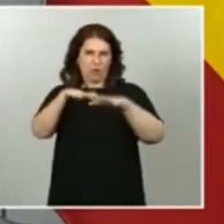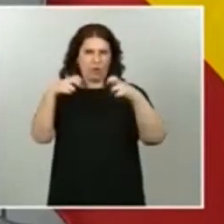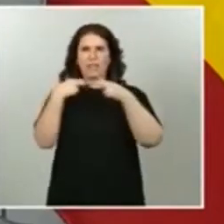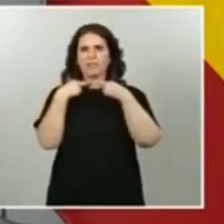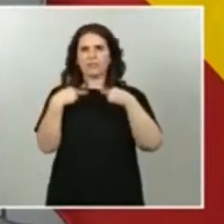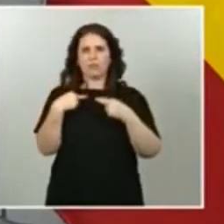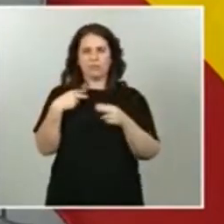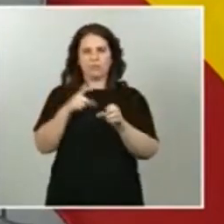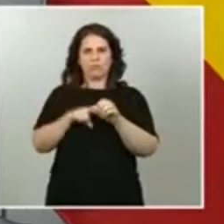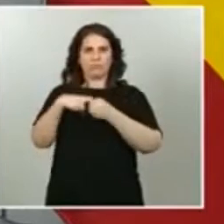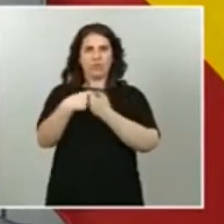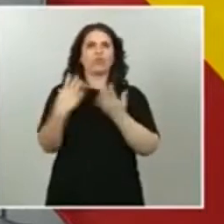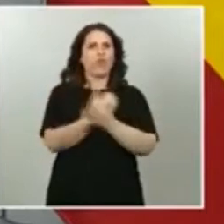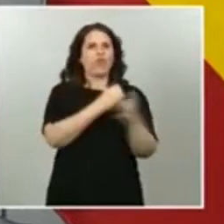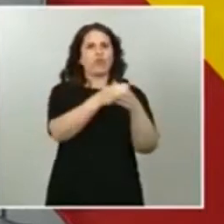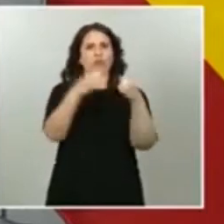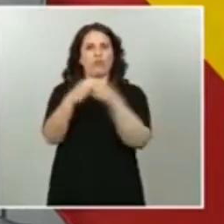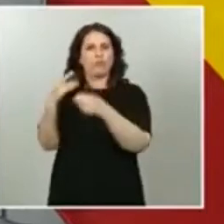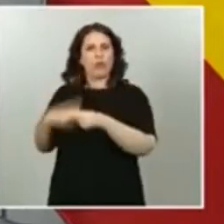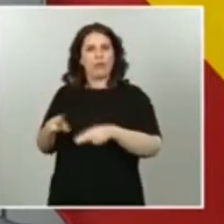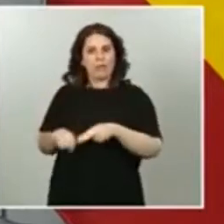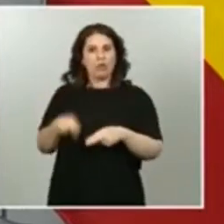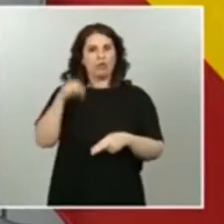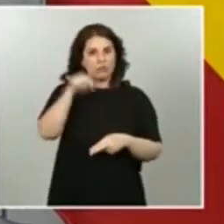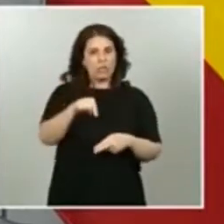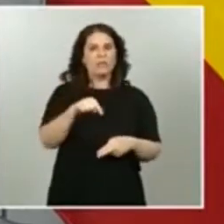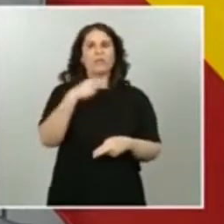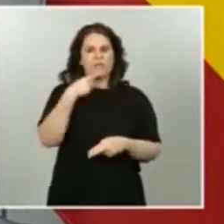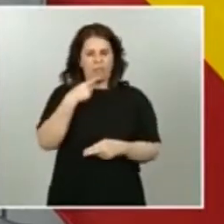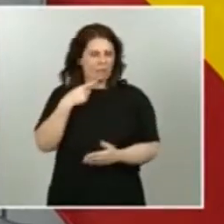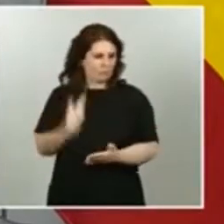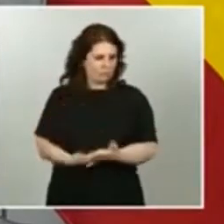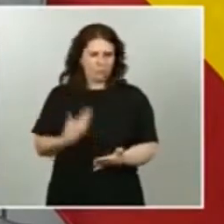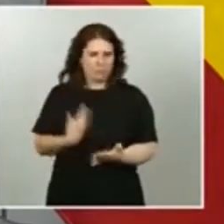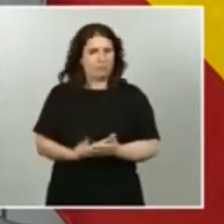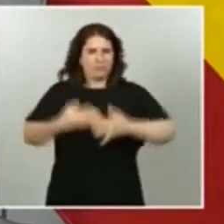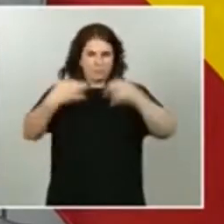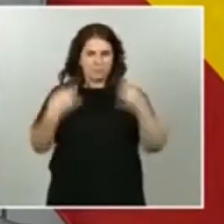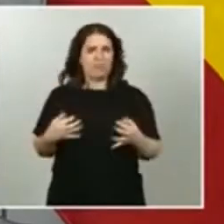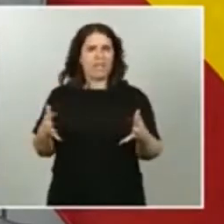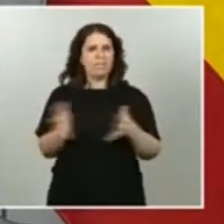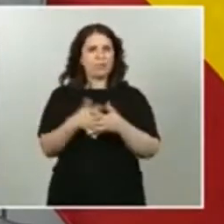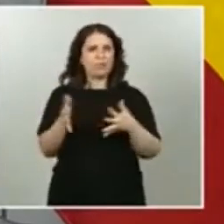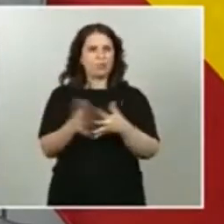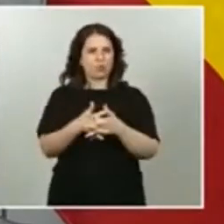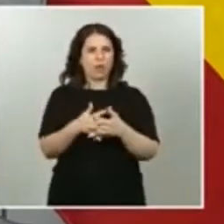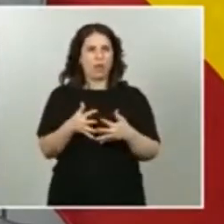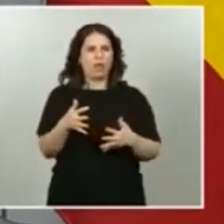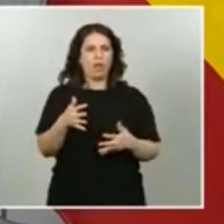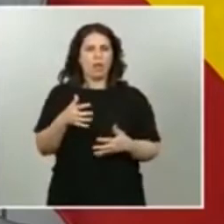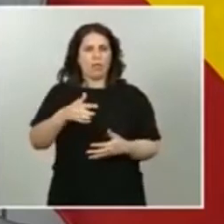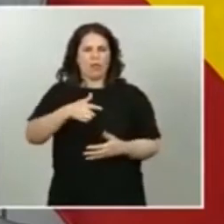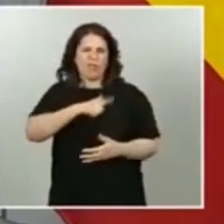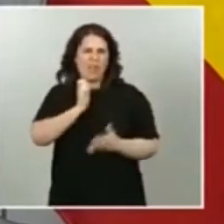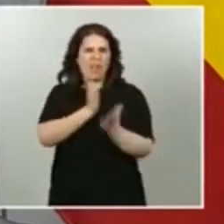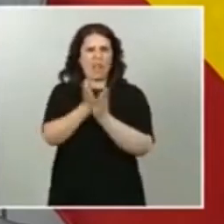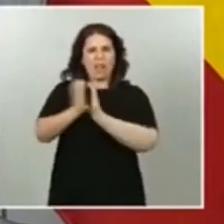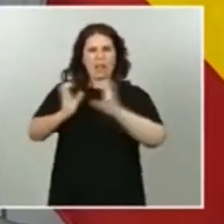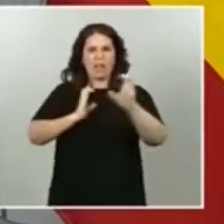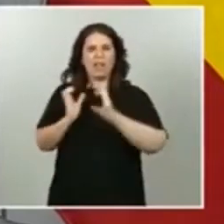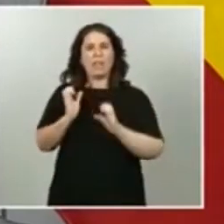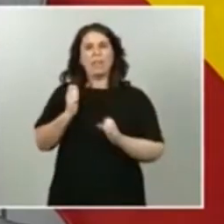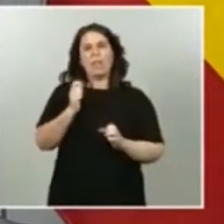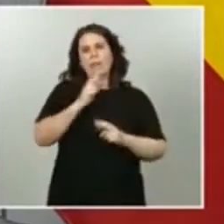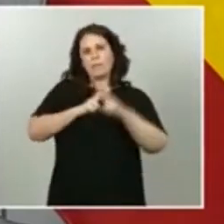partidos determinó que había quedado acreditada una estructura parapolicial y mediática de cloacas creada por orden del